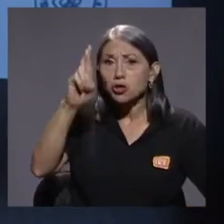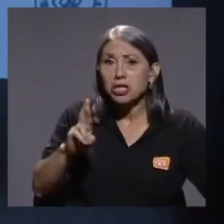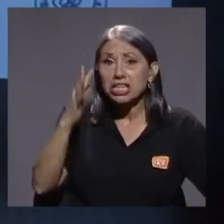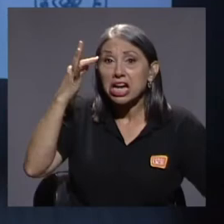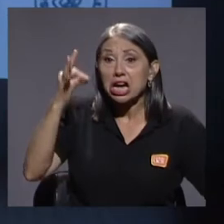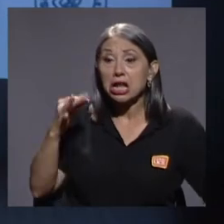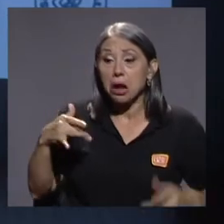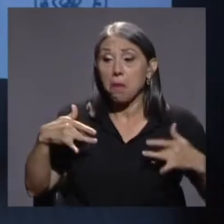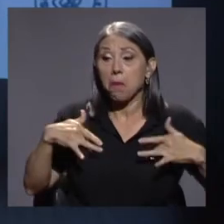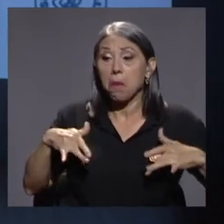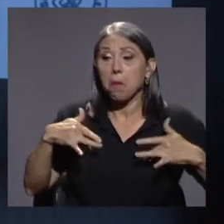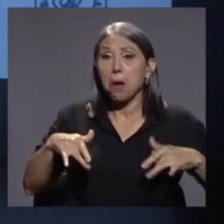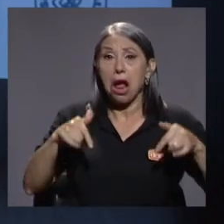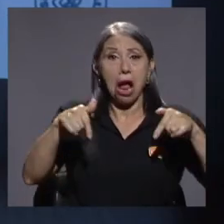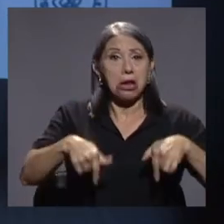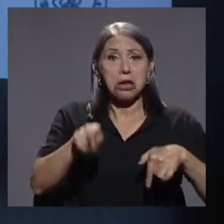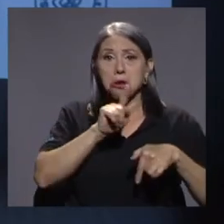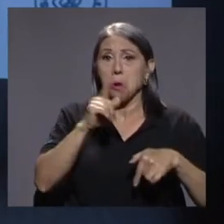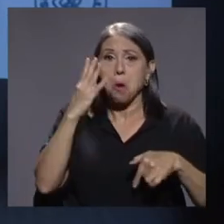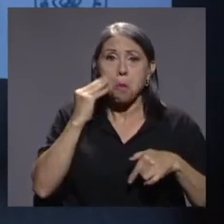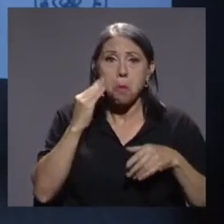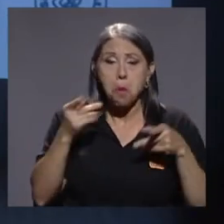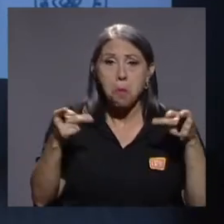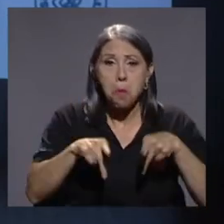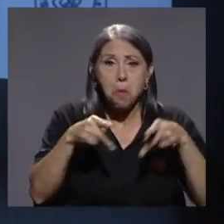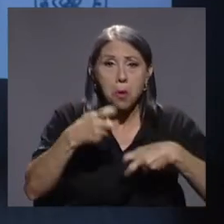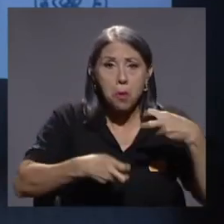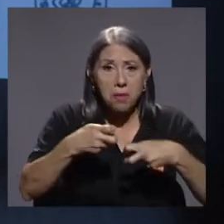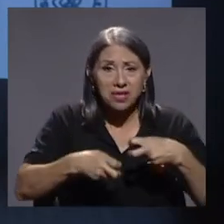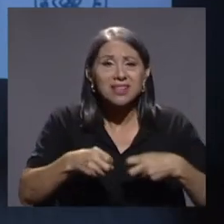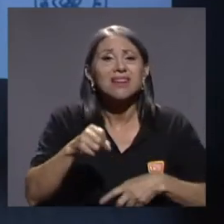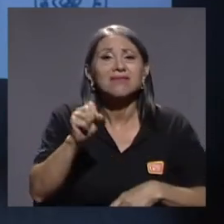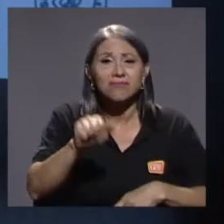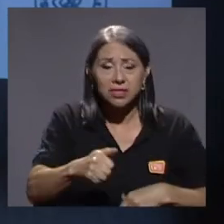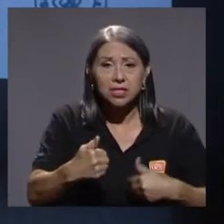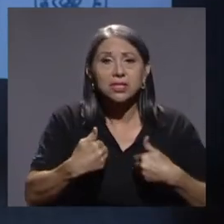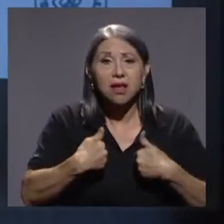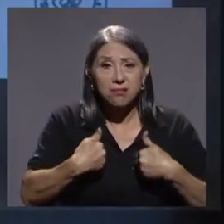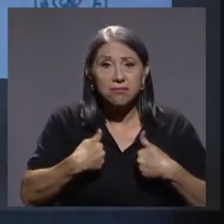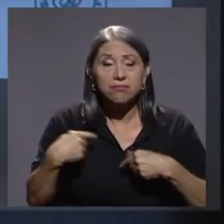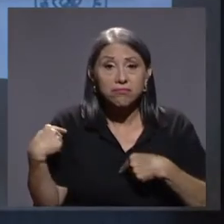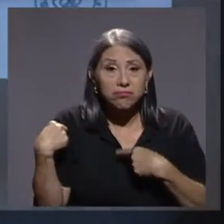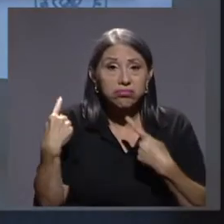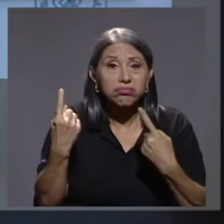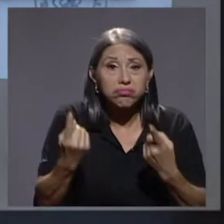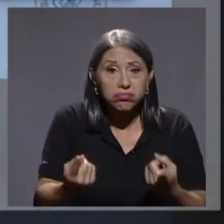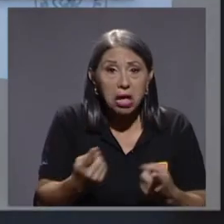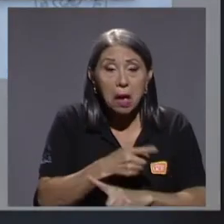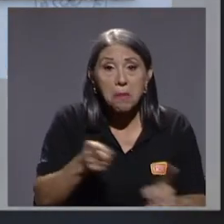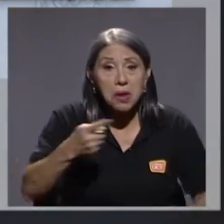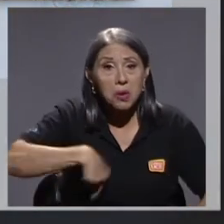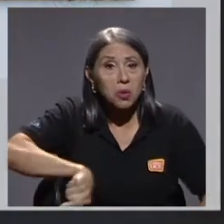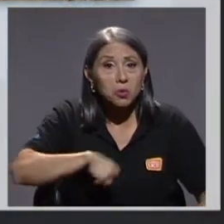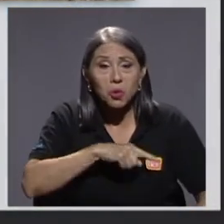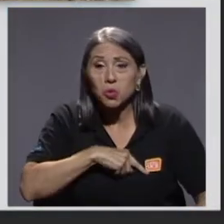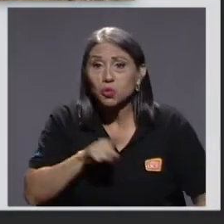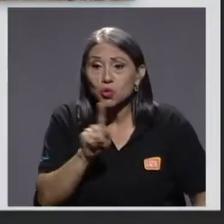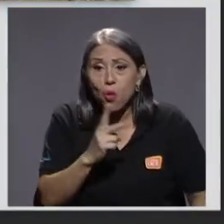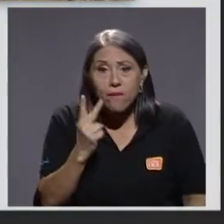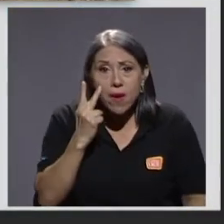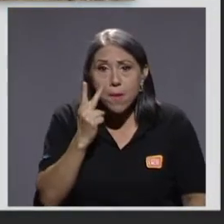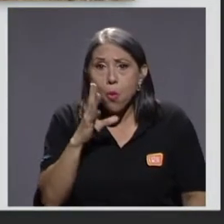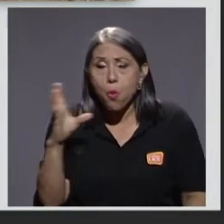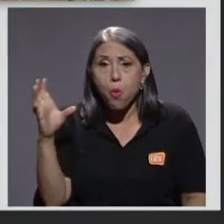serie de problemas, los tiene, los ha tenido, pero no los habíamos visualizado como lo hemos hecho ahora.